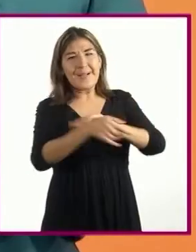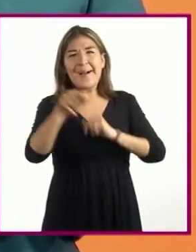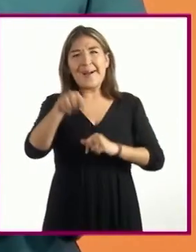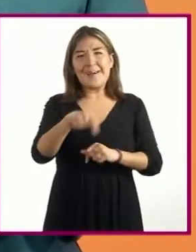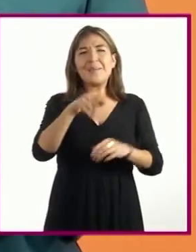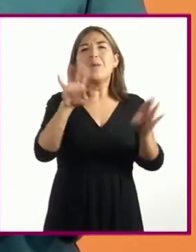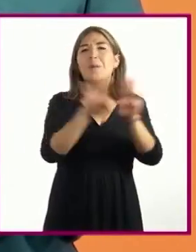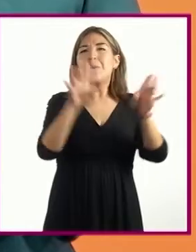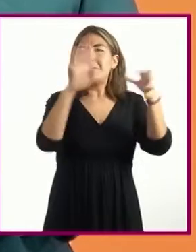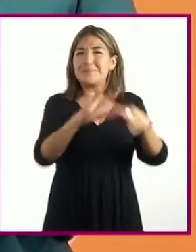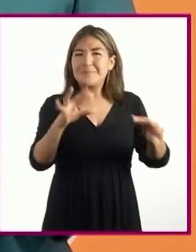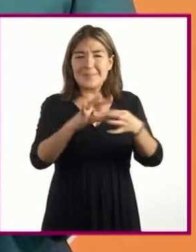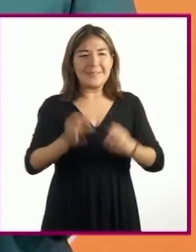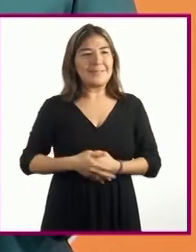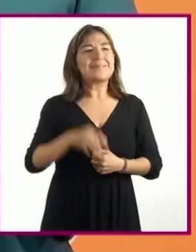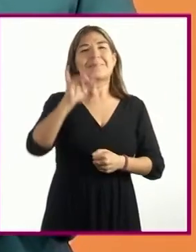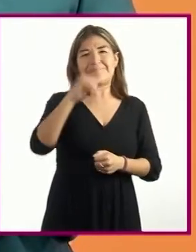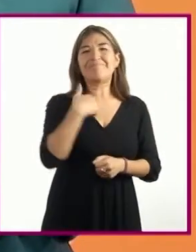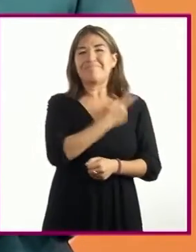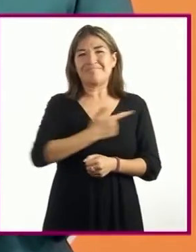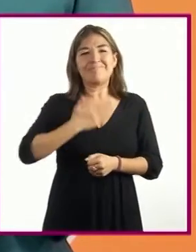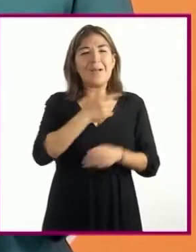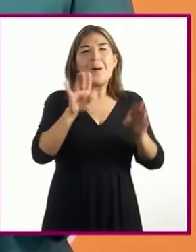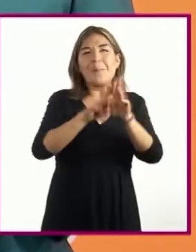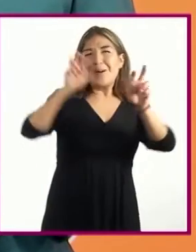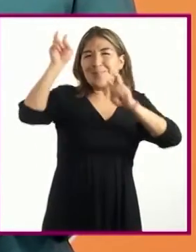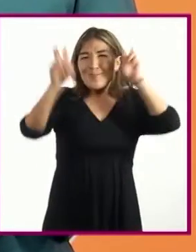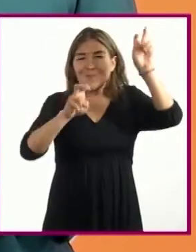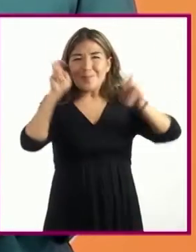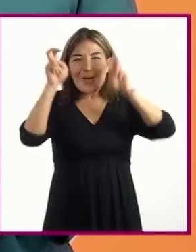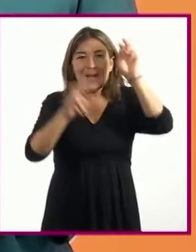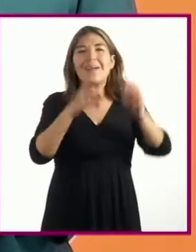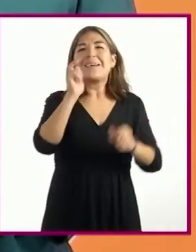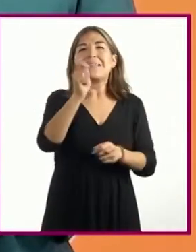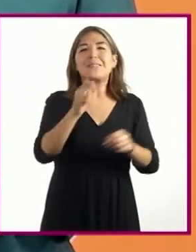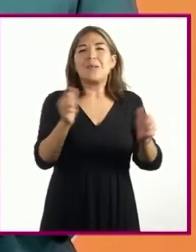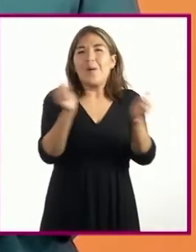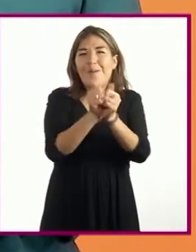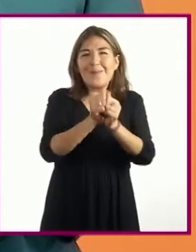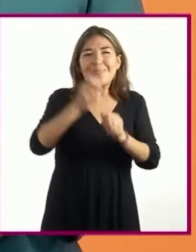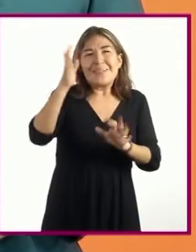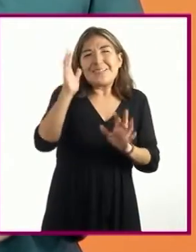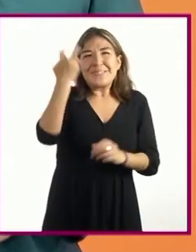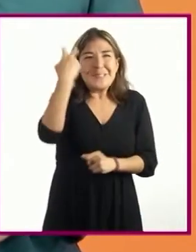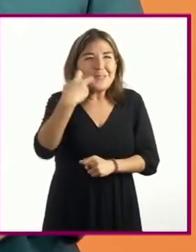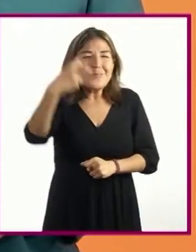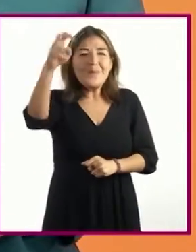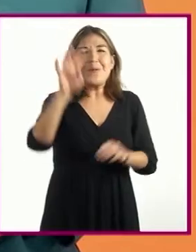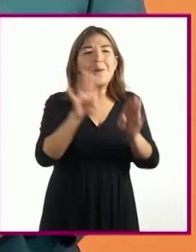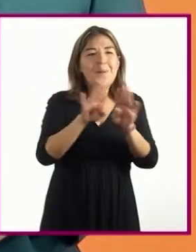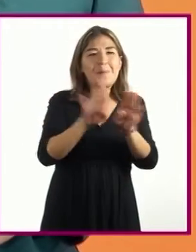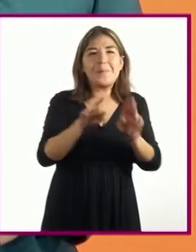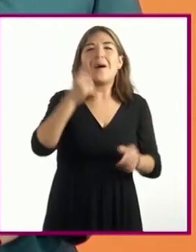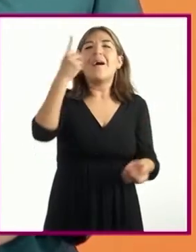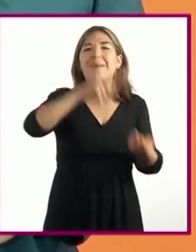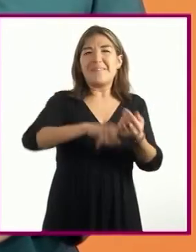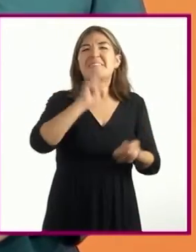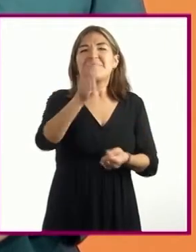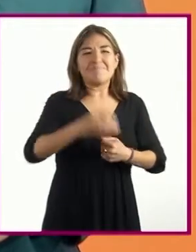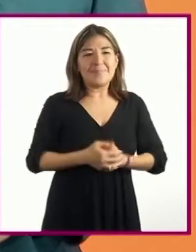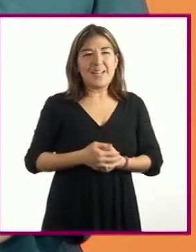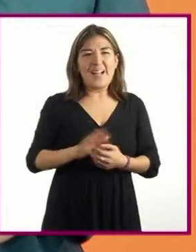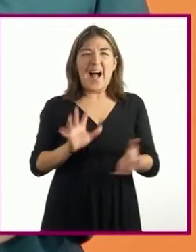Claro que sí, profesora. A mí me gustan las narraciones de aventura con un toque de fantasía, ya que puedo utilizar personajes como